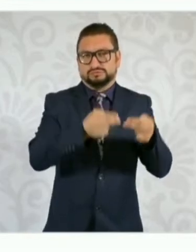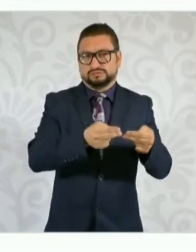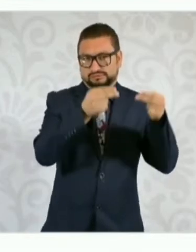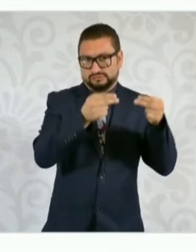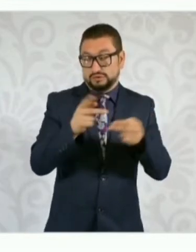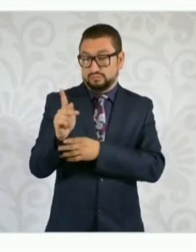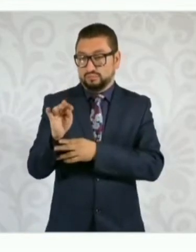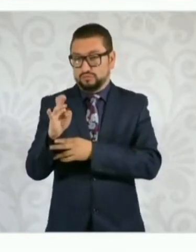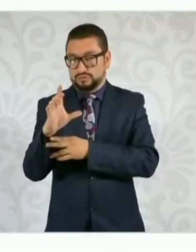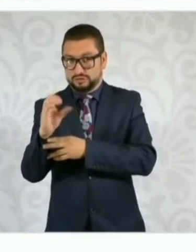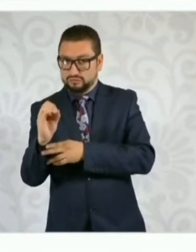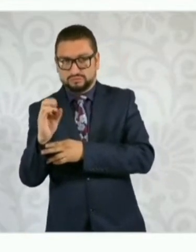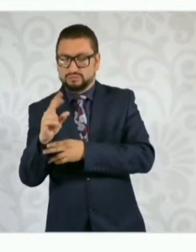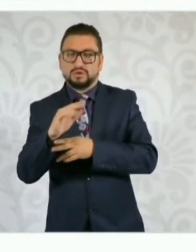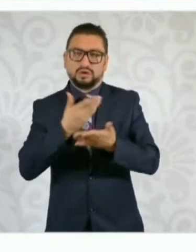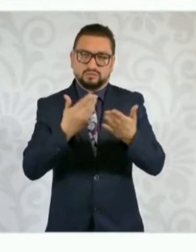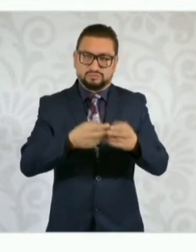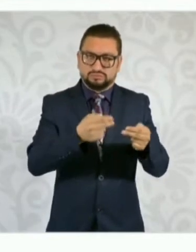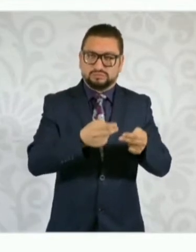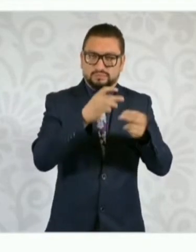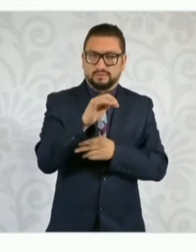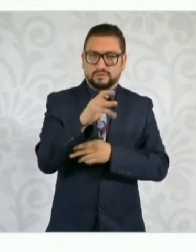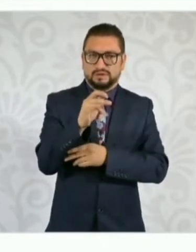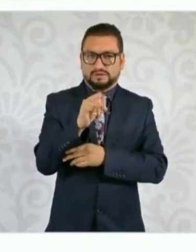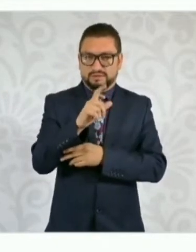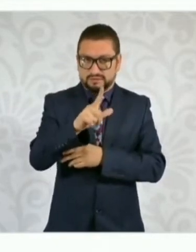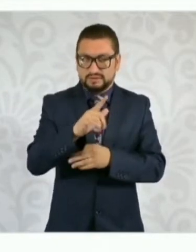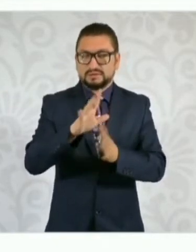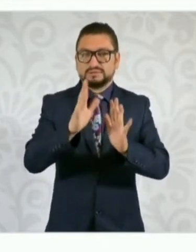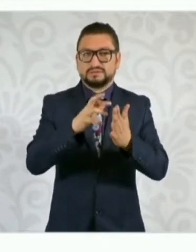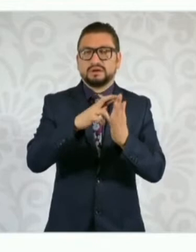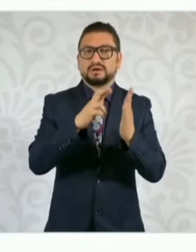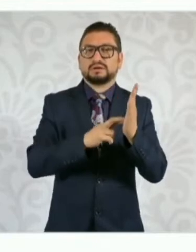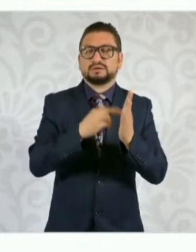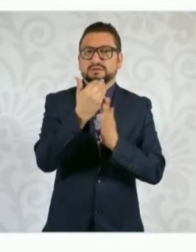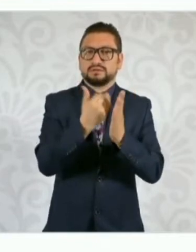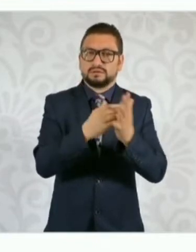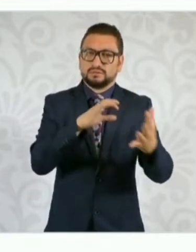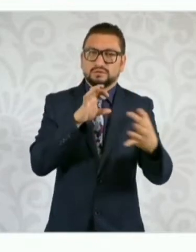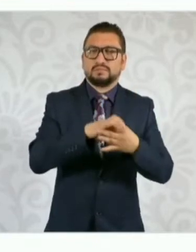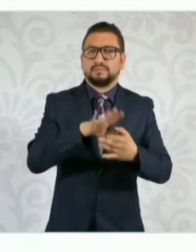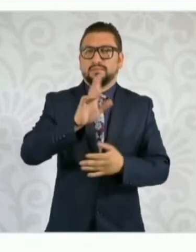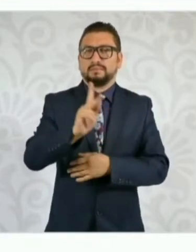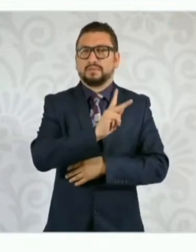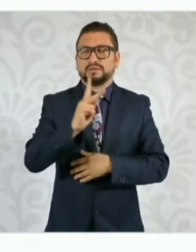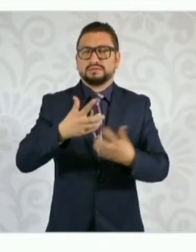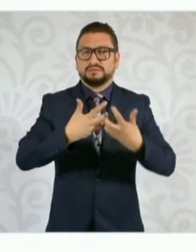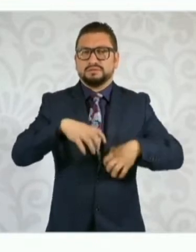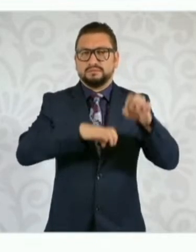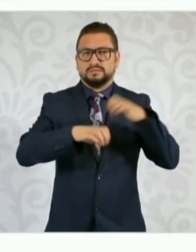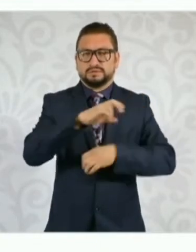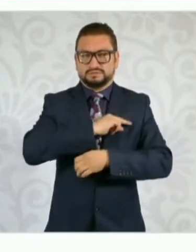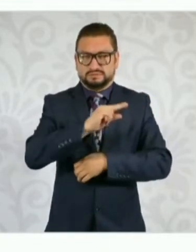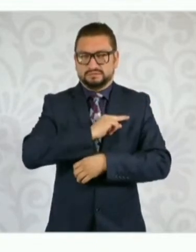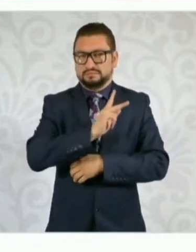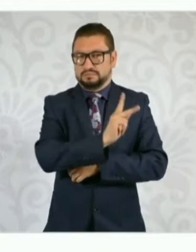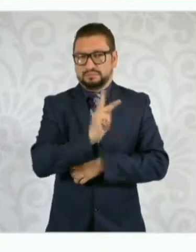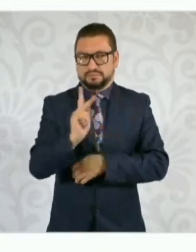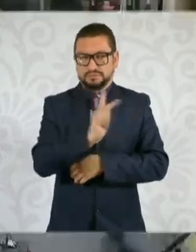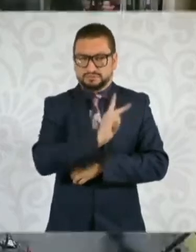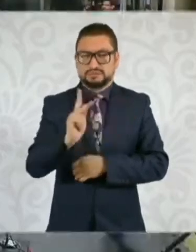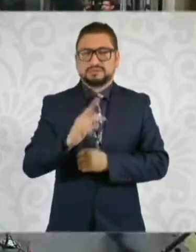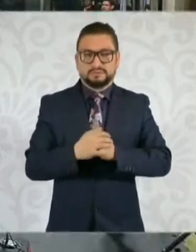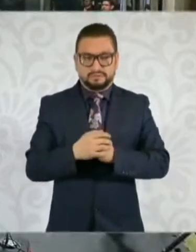Entonces, pone a las empresas públicas con reglas como una empresa privada, similar a una empresa